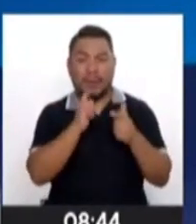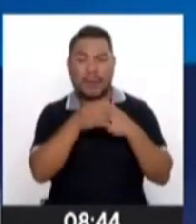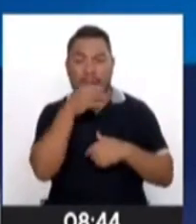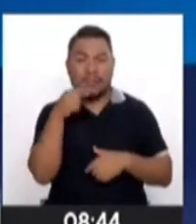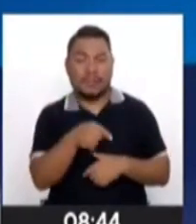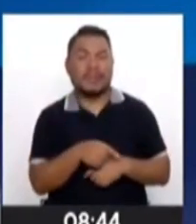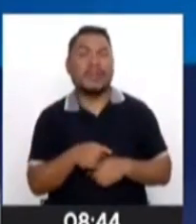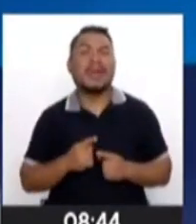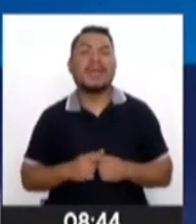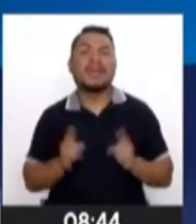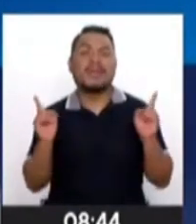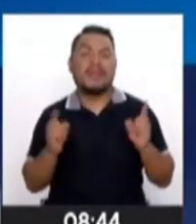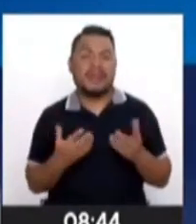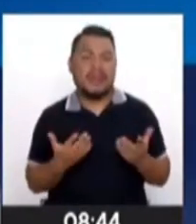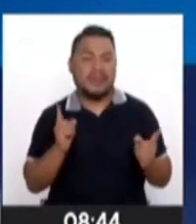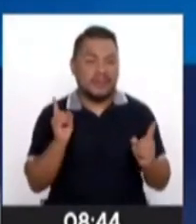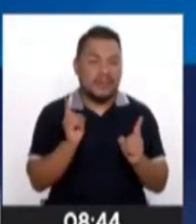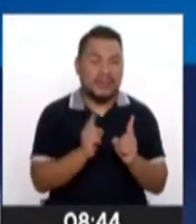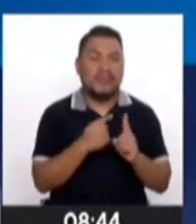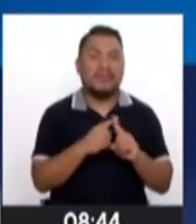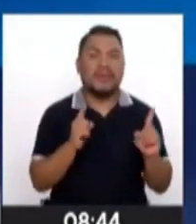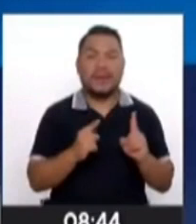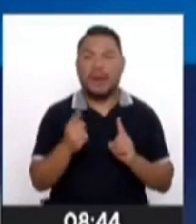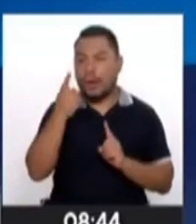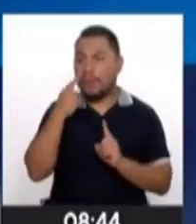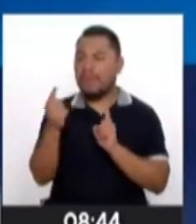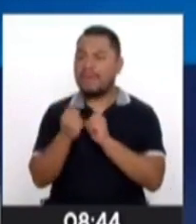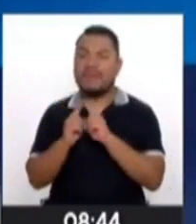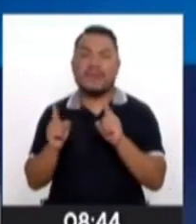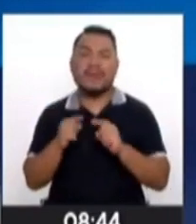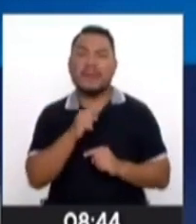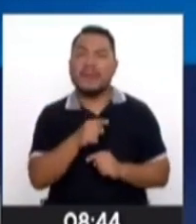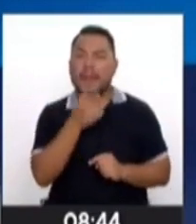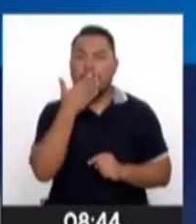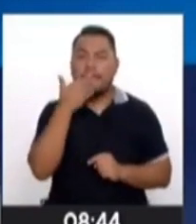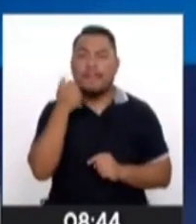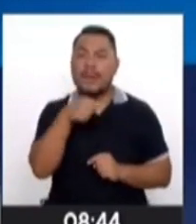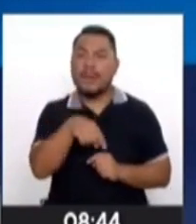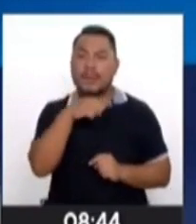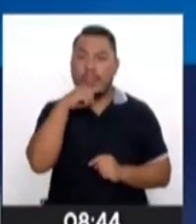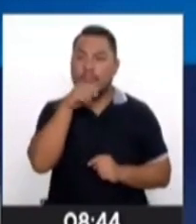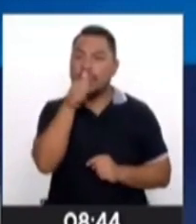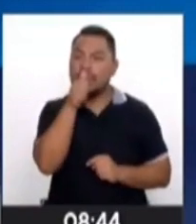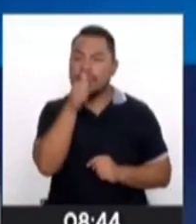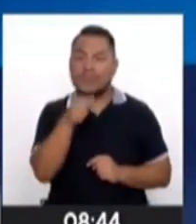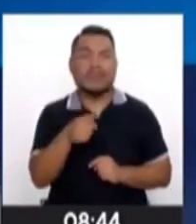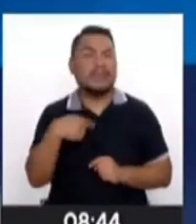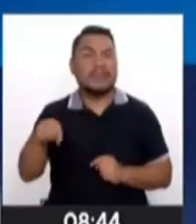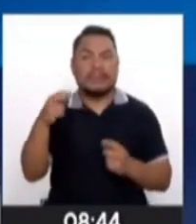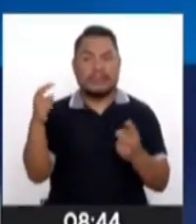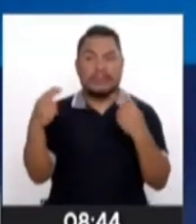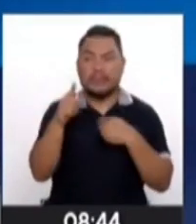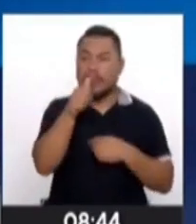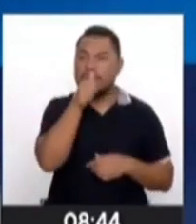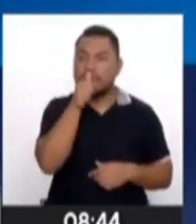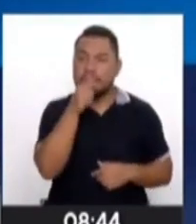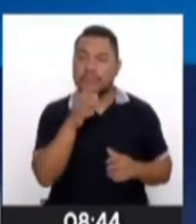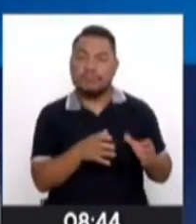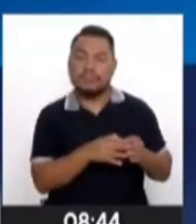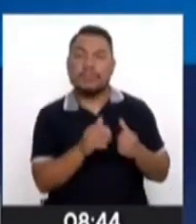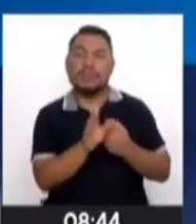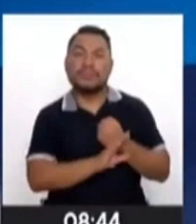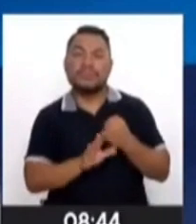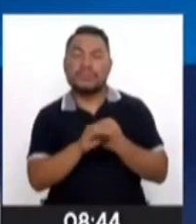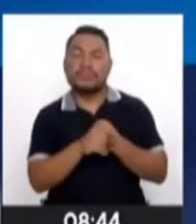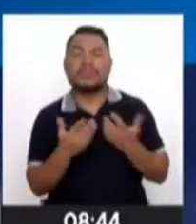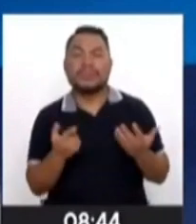es distinto. Lo que intentan es ocultarla, el secreto, que no se entere nadie, ¿no? Por todo el estigma